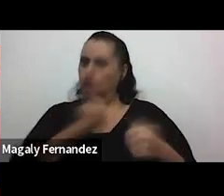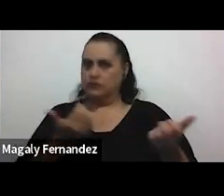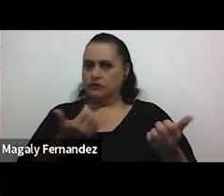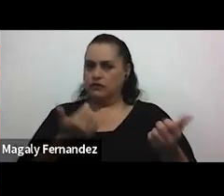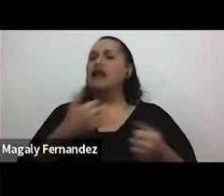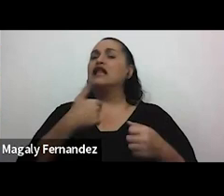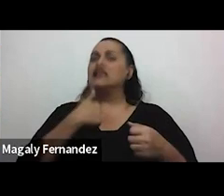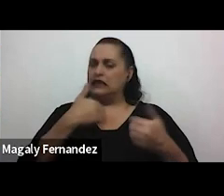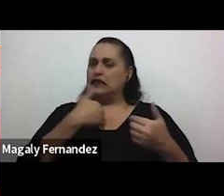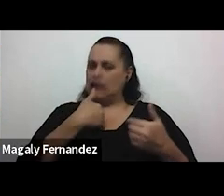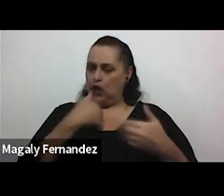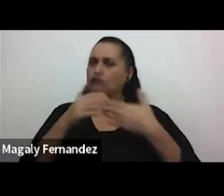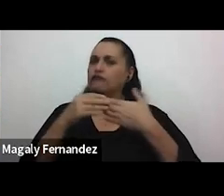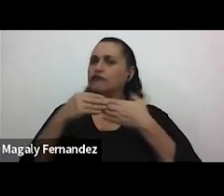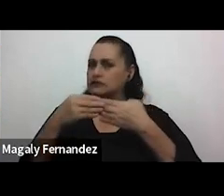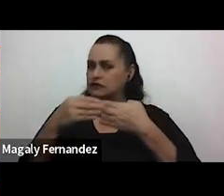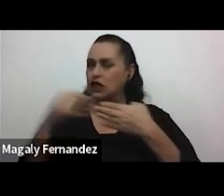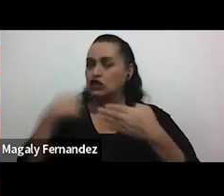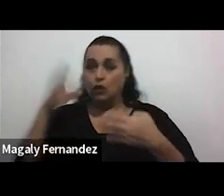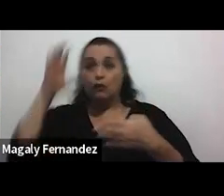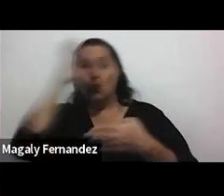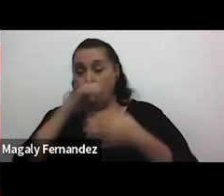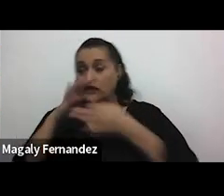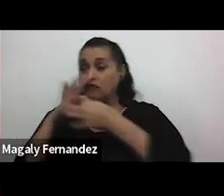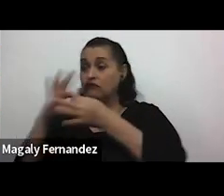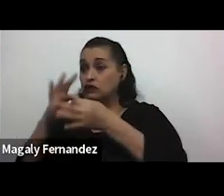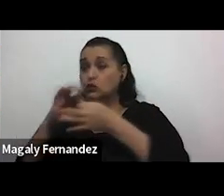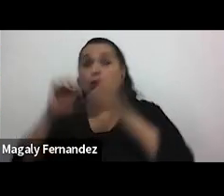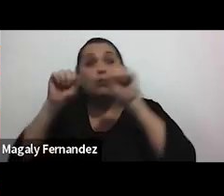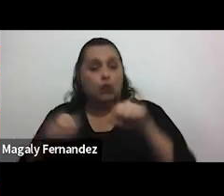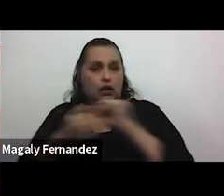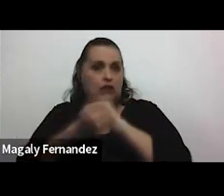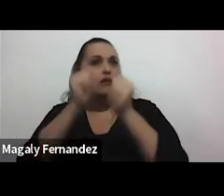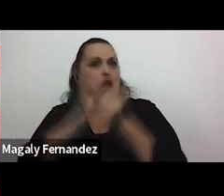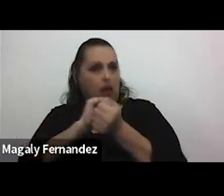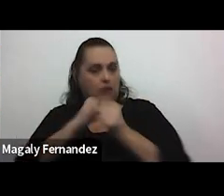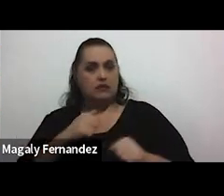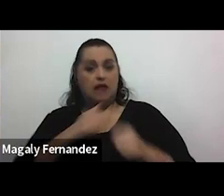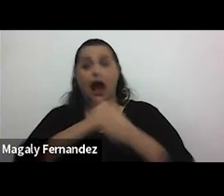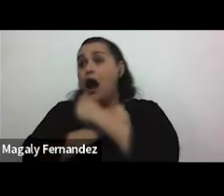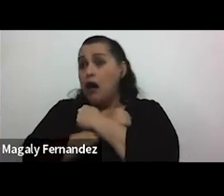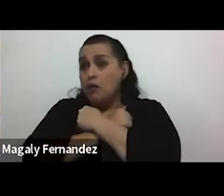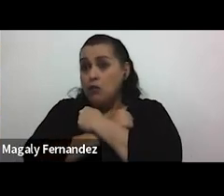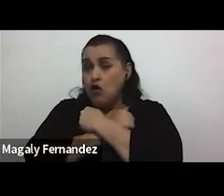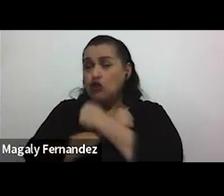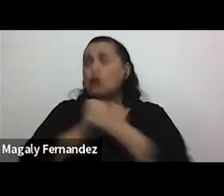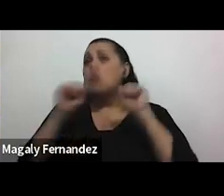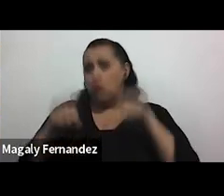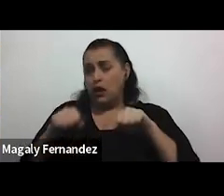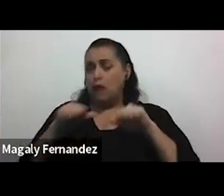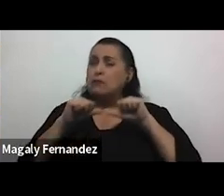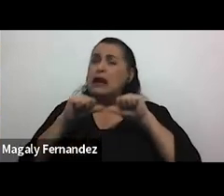también flexibilidad para reconocer que una relación puede cambiar y que el amor puede ser impermanente es decir